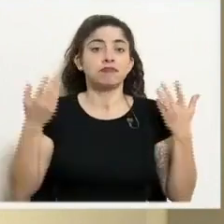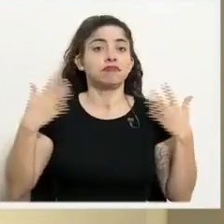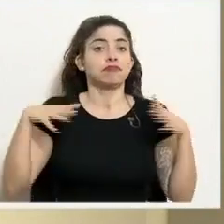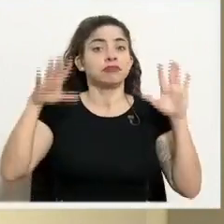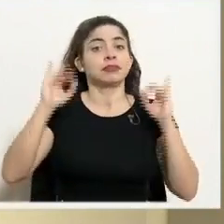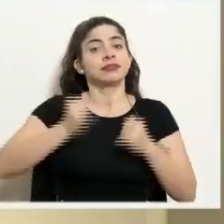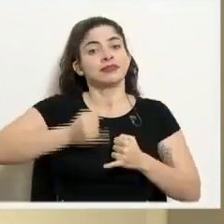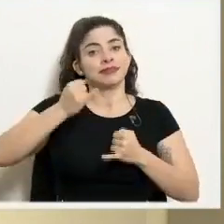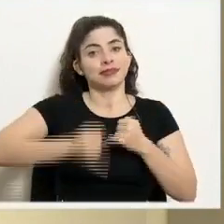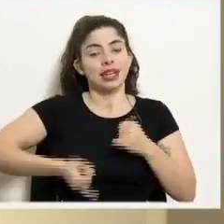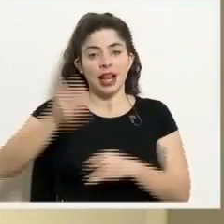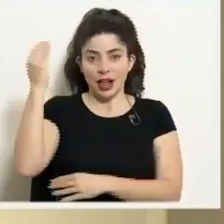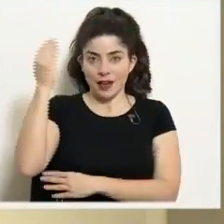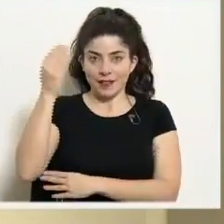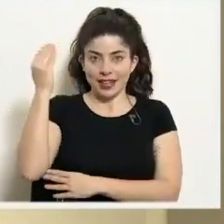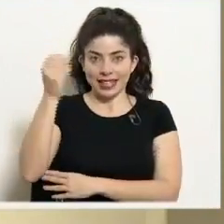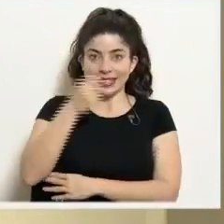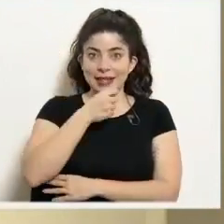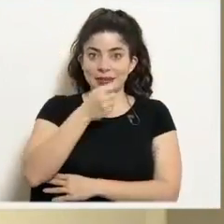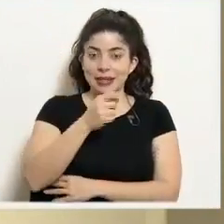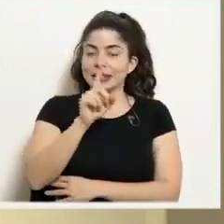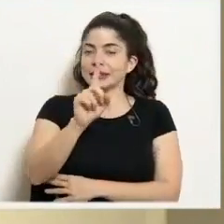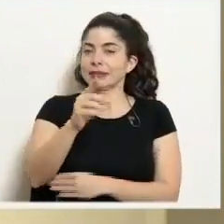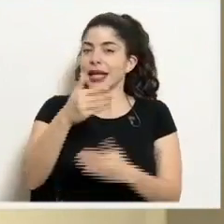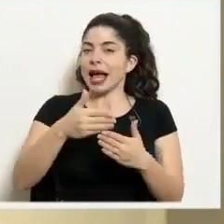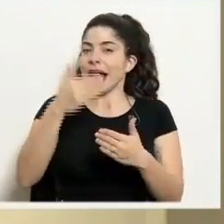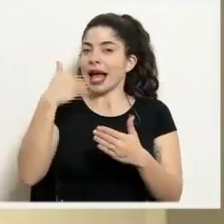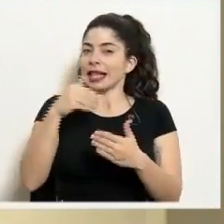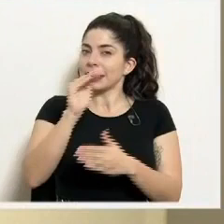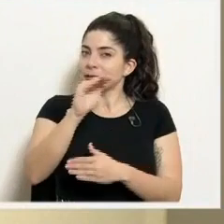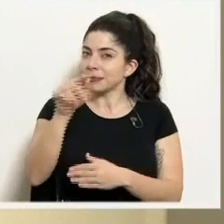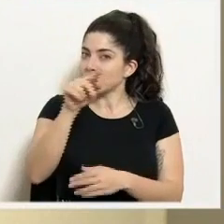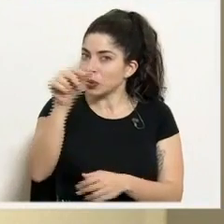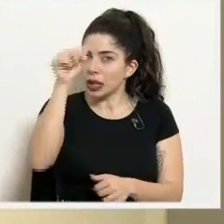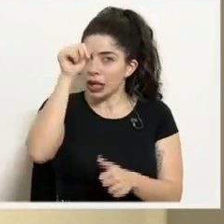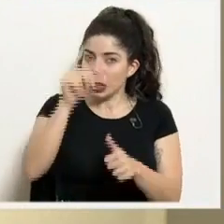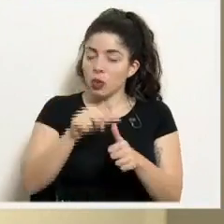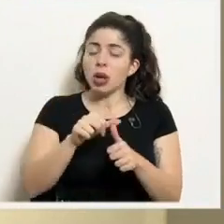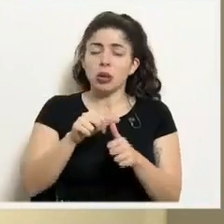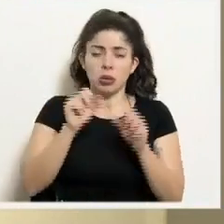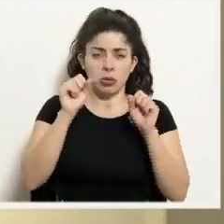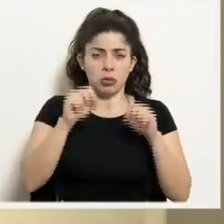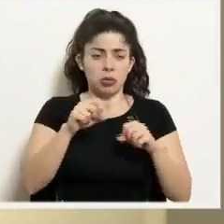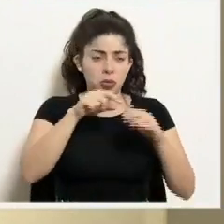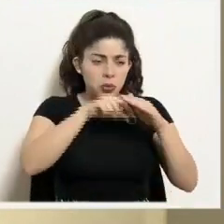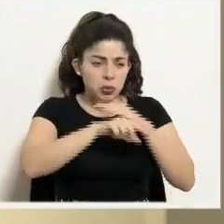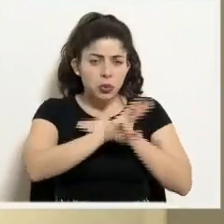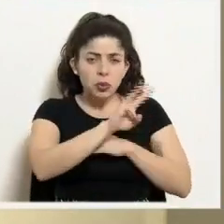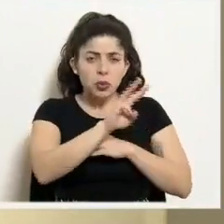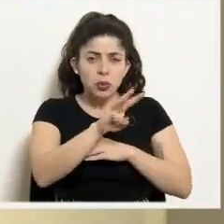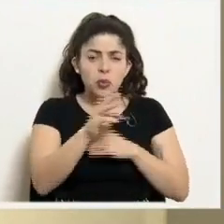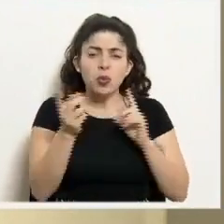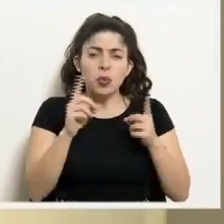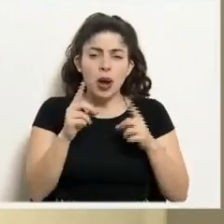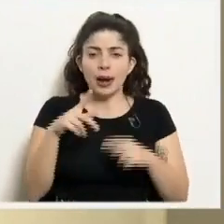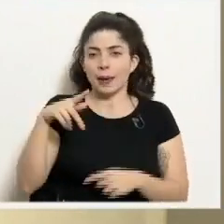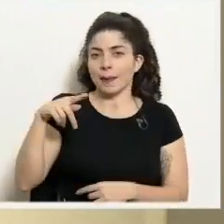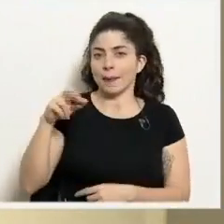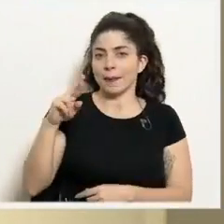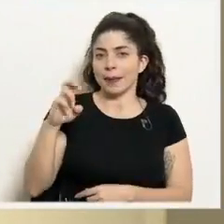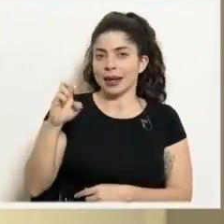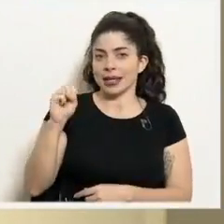por concluida esta conferencia de prensa, no sin antes recordarles que ustedes pueden visitar el sitio presidencia